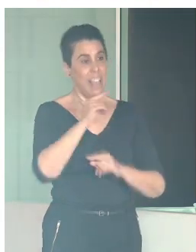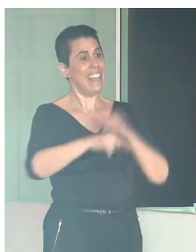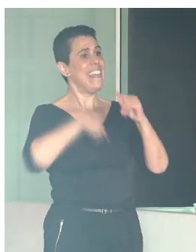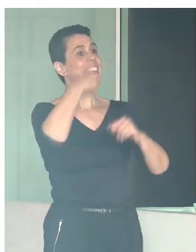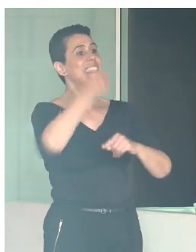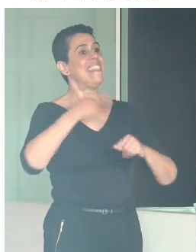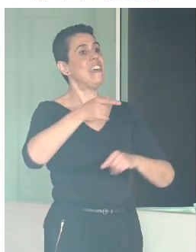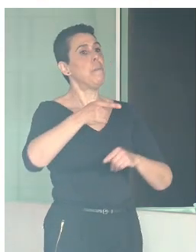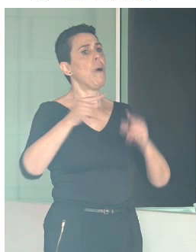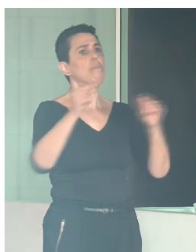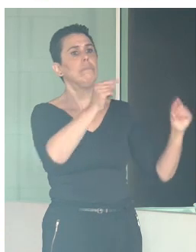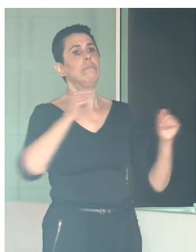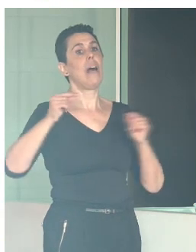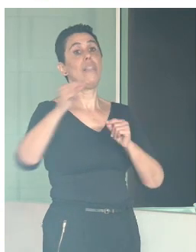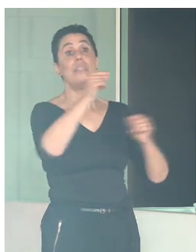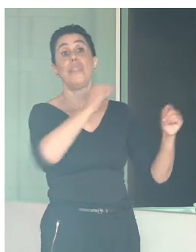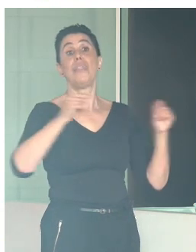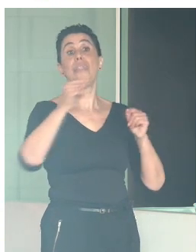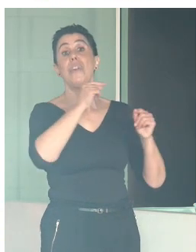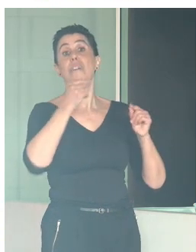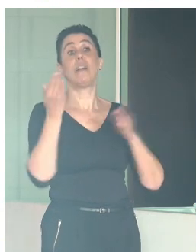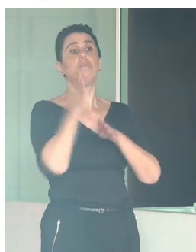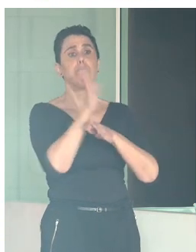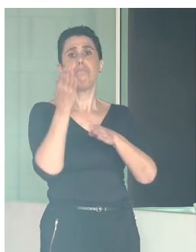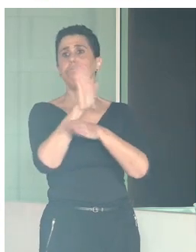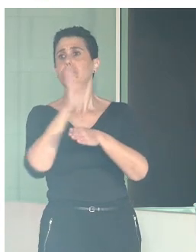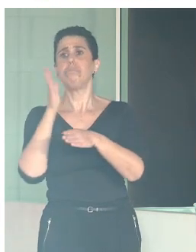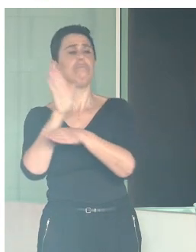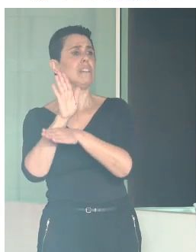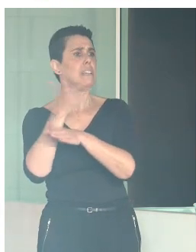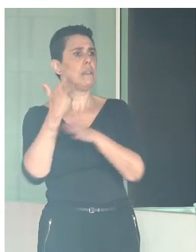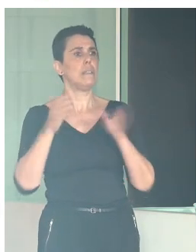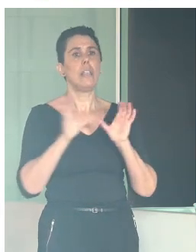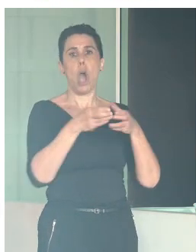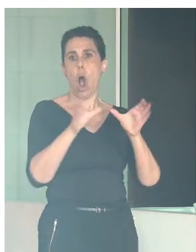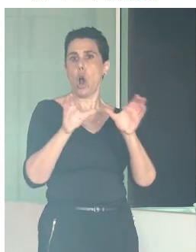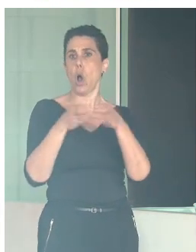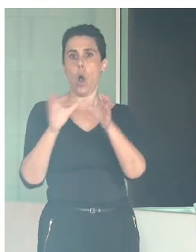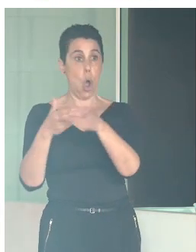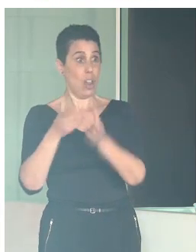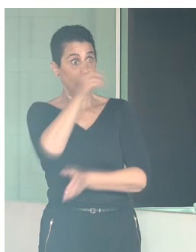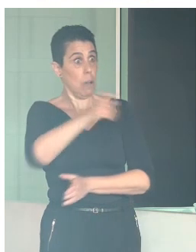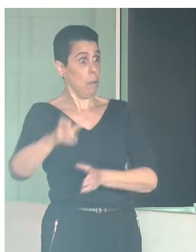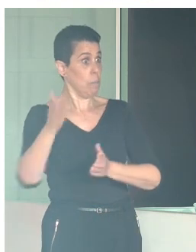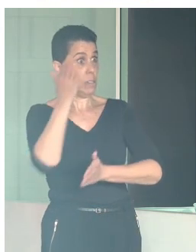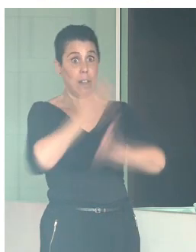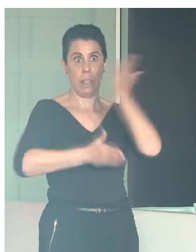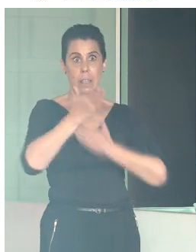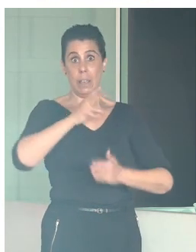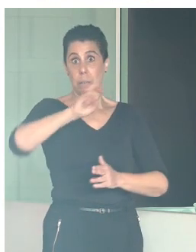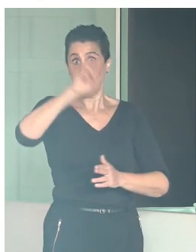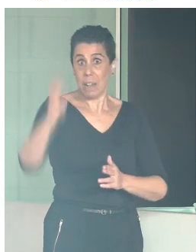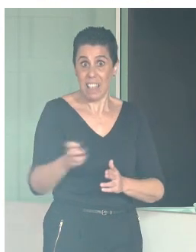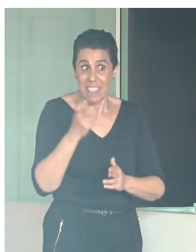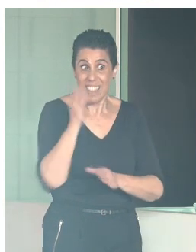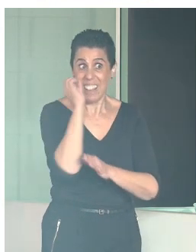mesa redonda con diferentes personalidades, los diferentes colectivos de personas con diferentes capacidades, para que ahí se pongan de